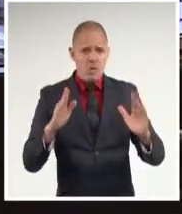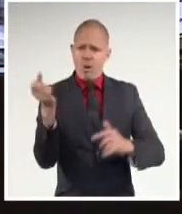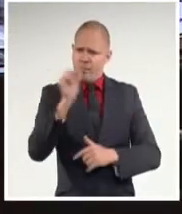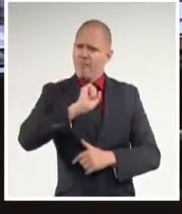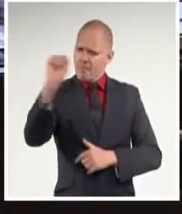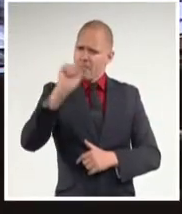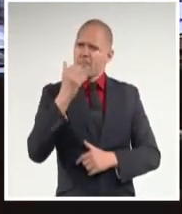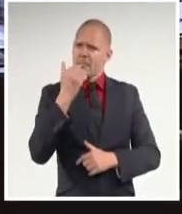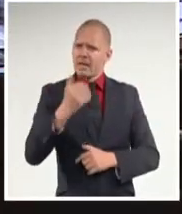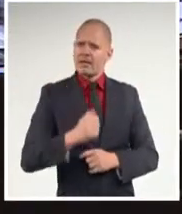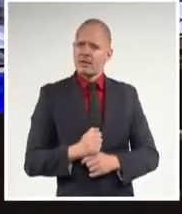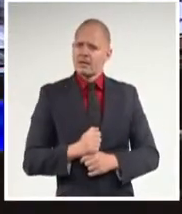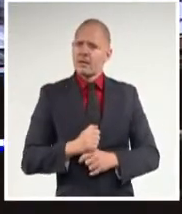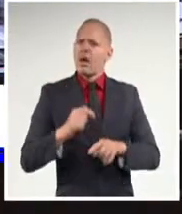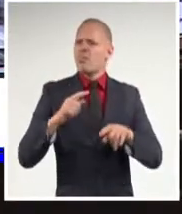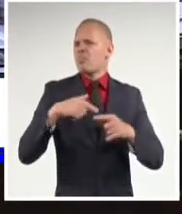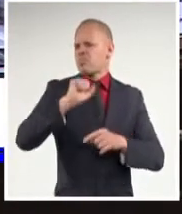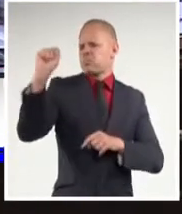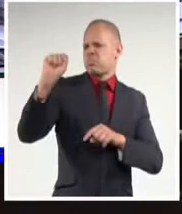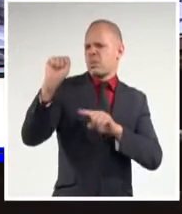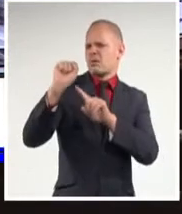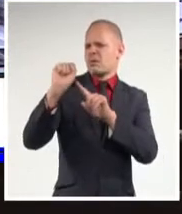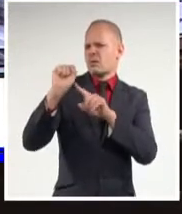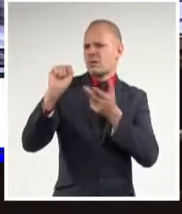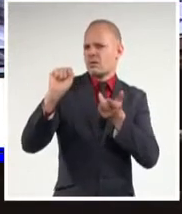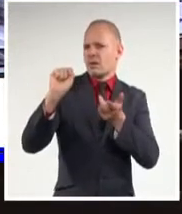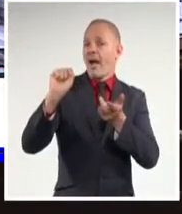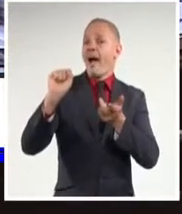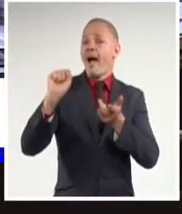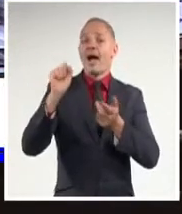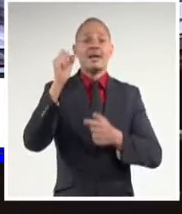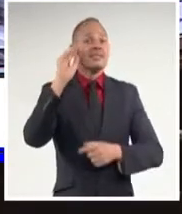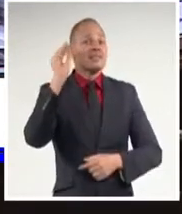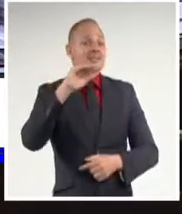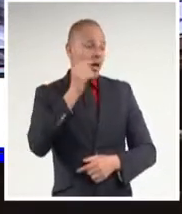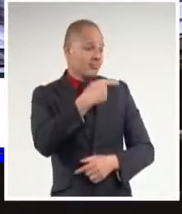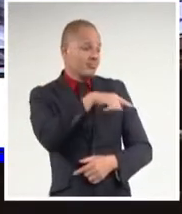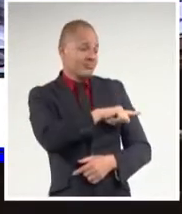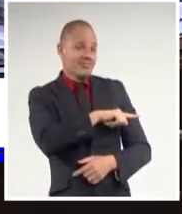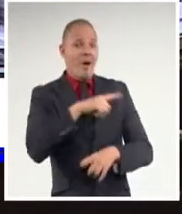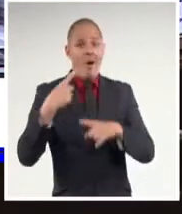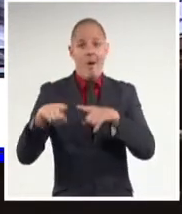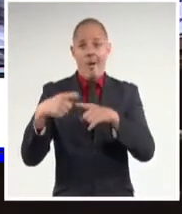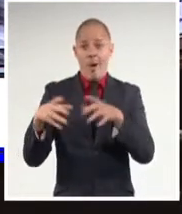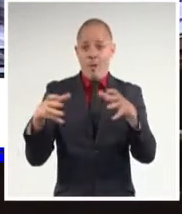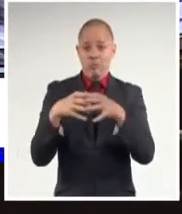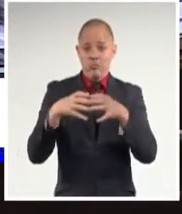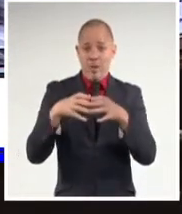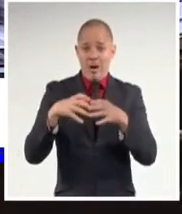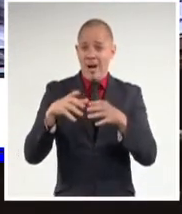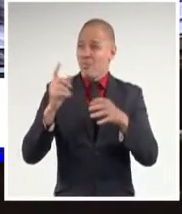una intensa y profunda operación